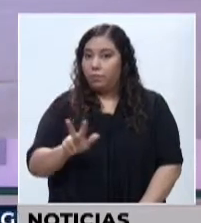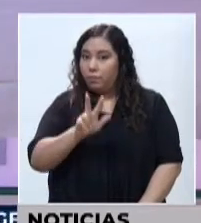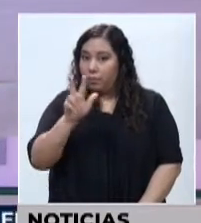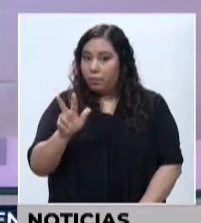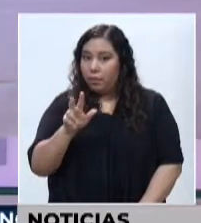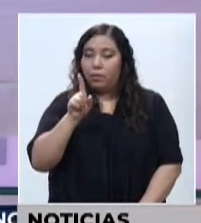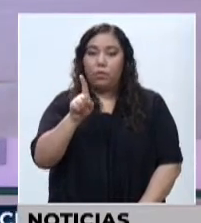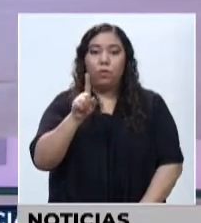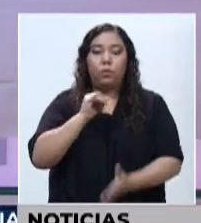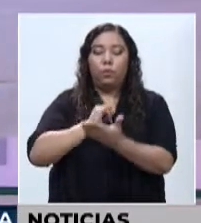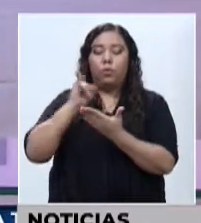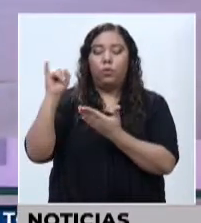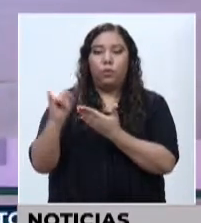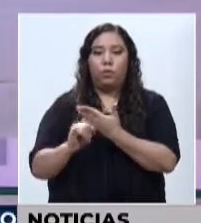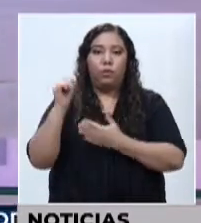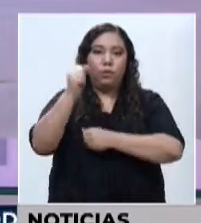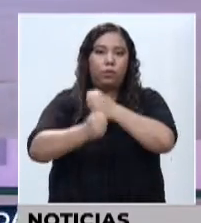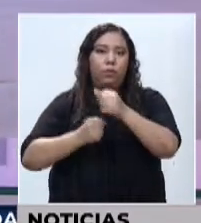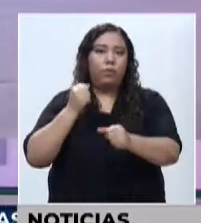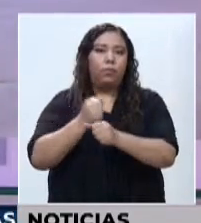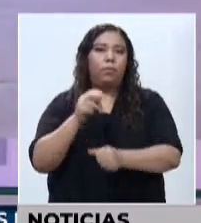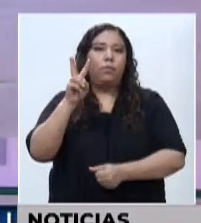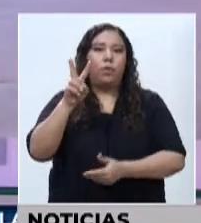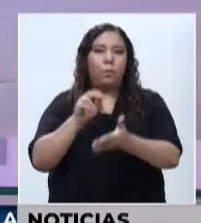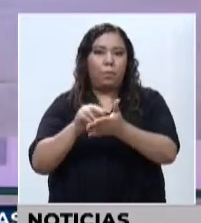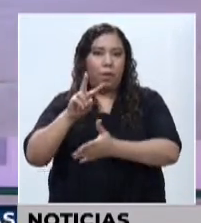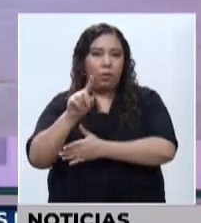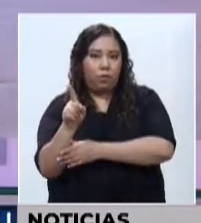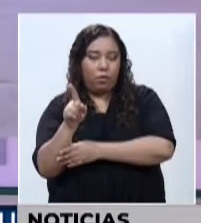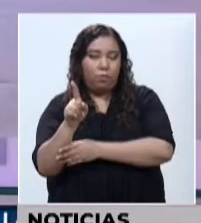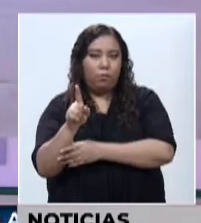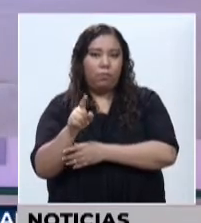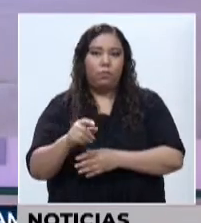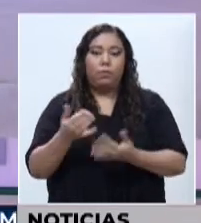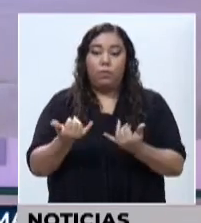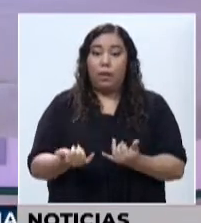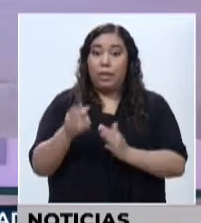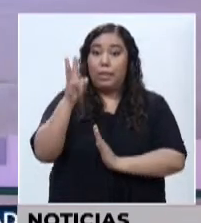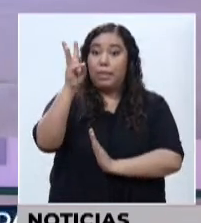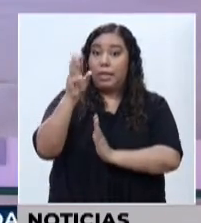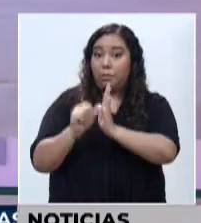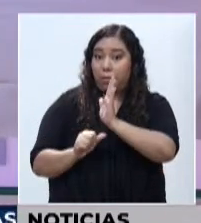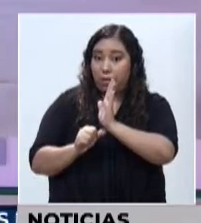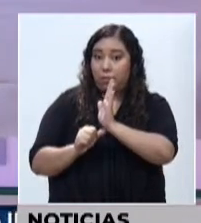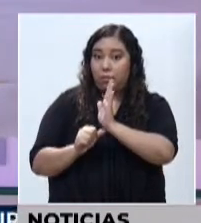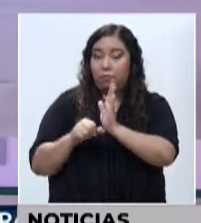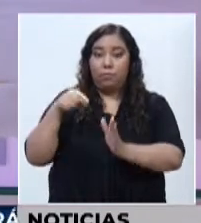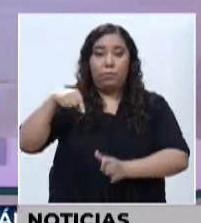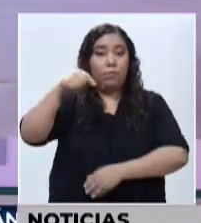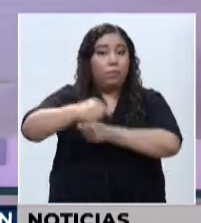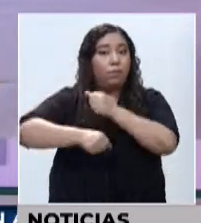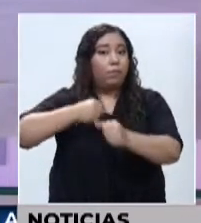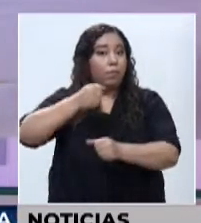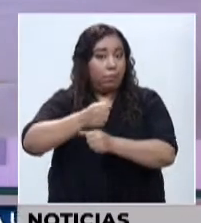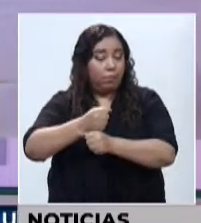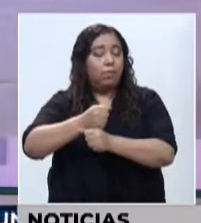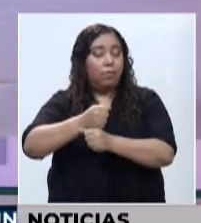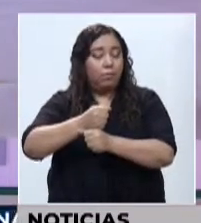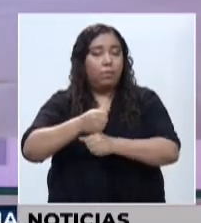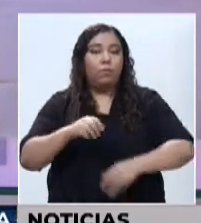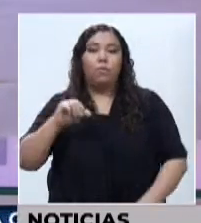1 de junio de 2021. Estamos en el sexto mes del año, ya estamos a mitad de camino, a mitad de año.